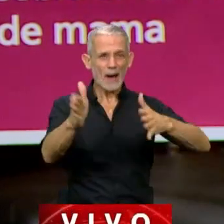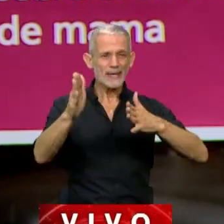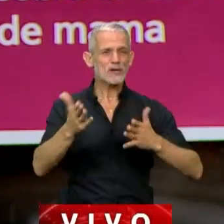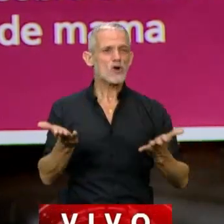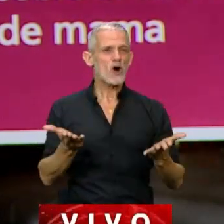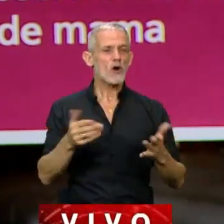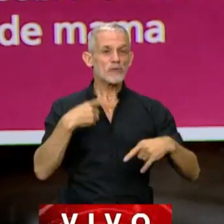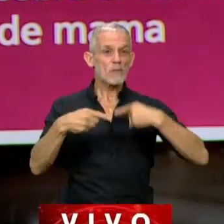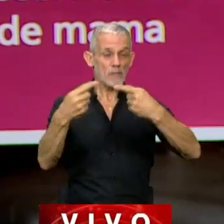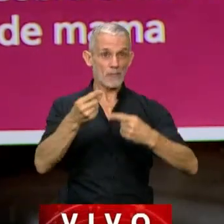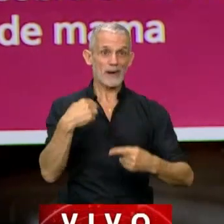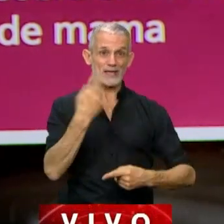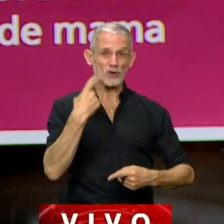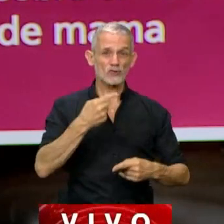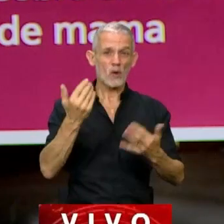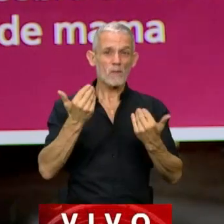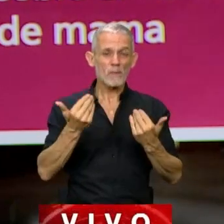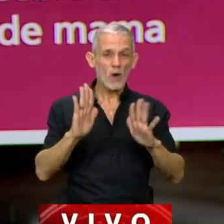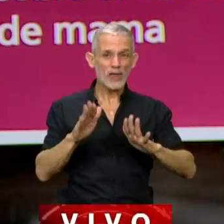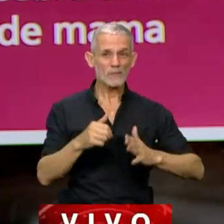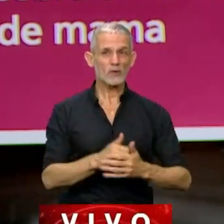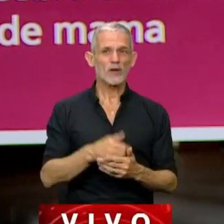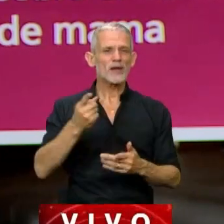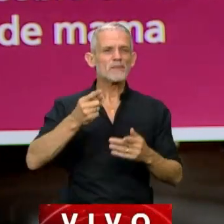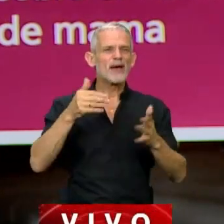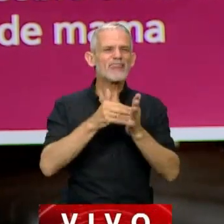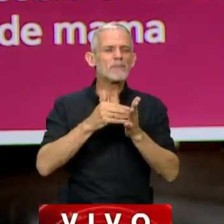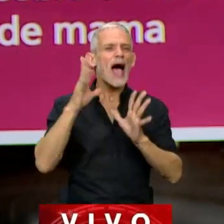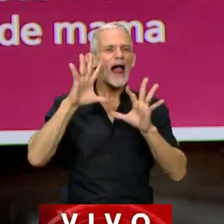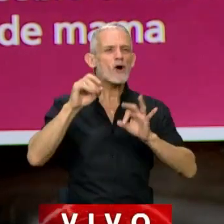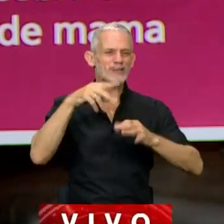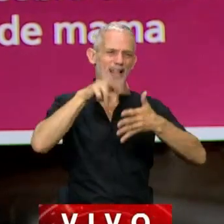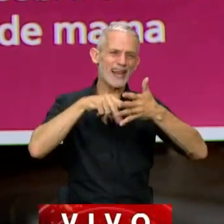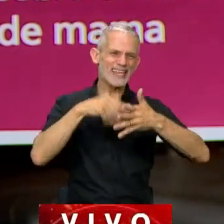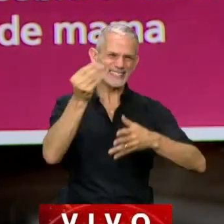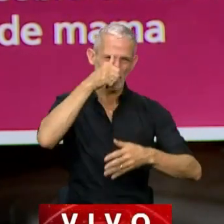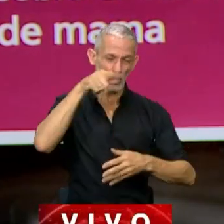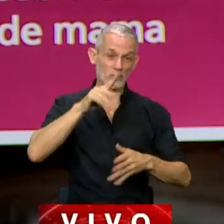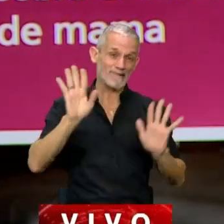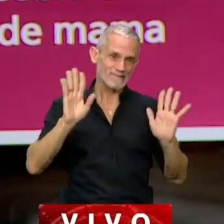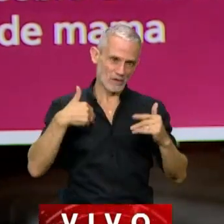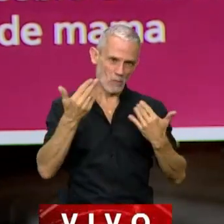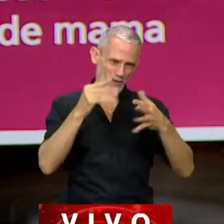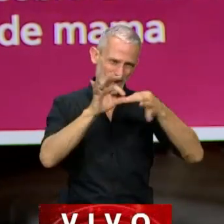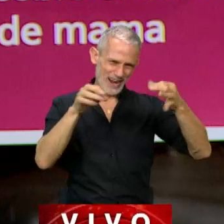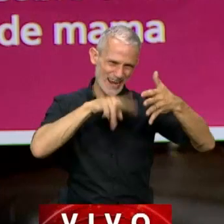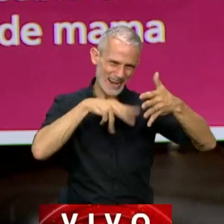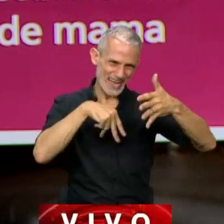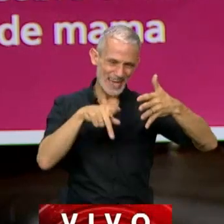y que nosotros lo podamos hacer en función de algo que leí el fin de semana, y que me permito terminar